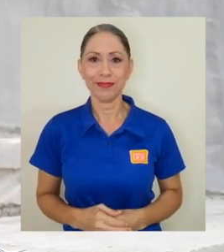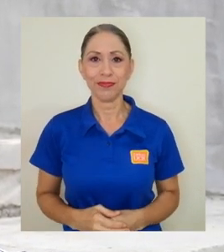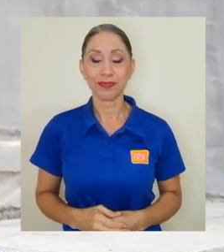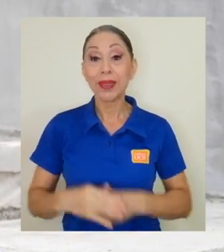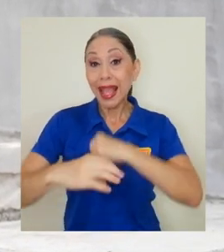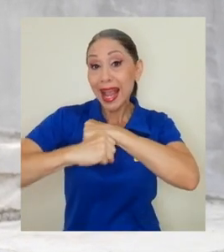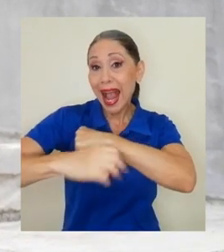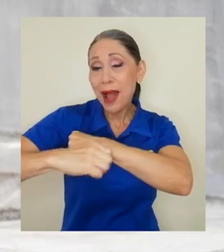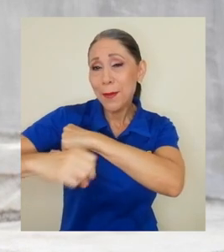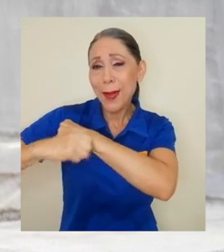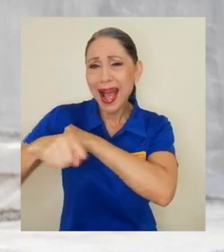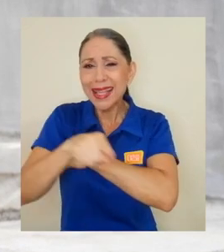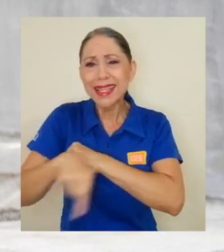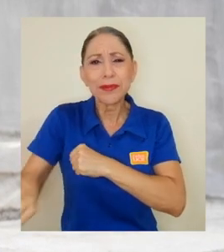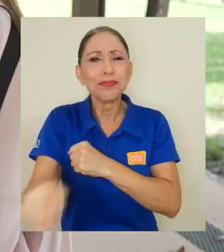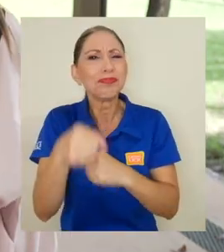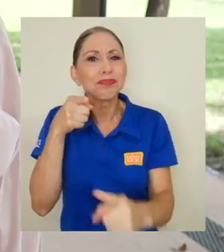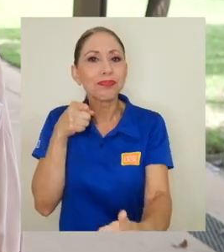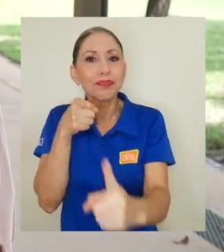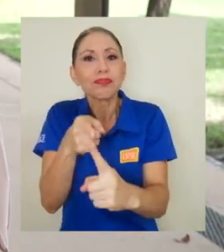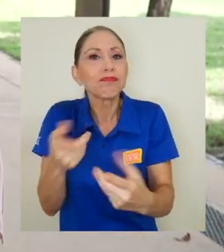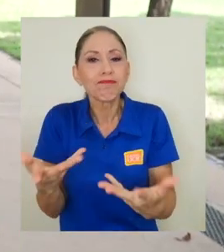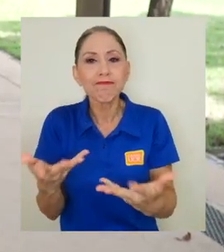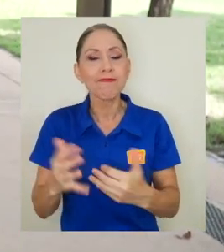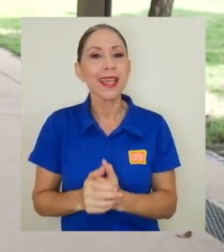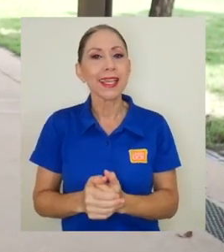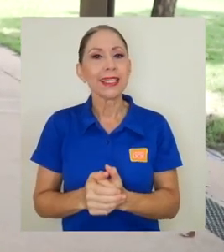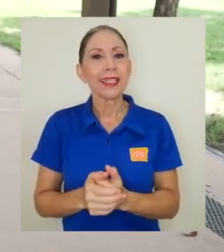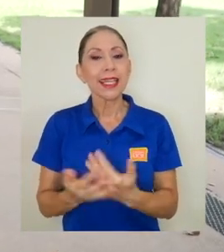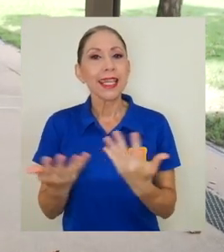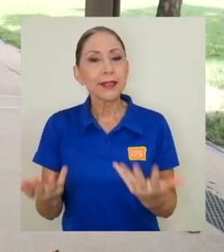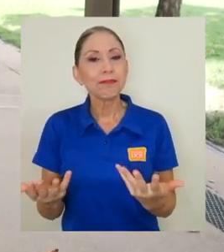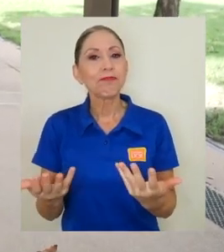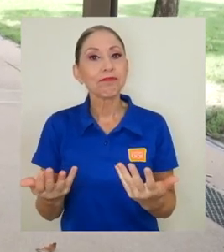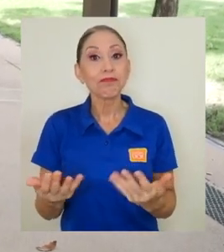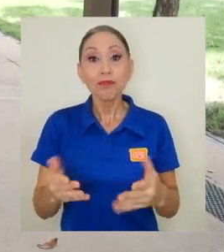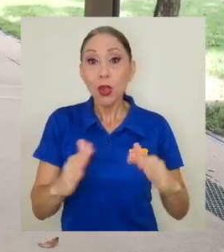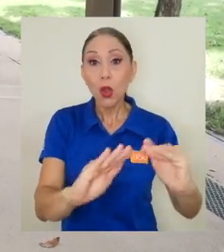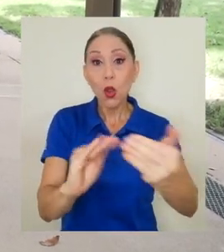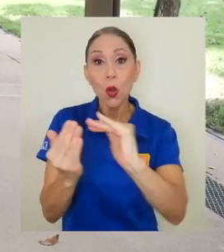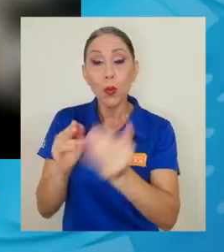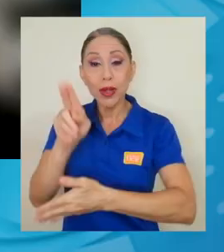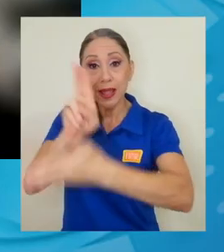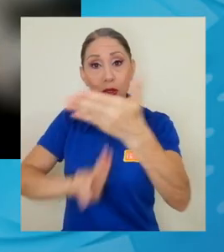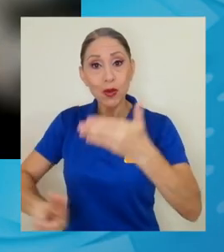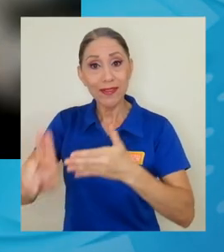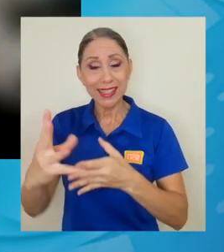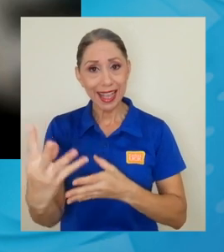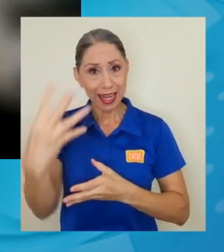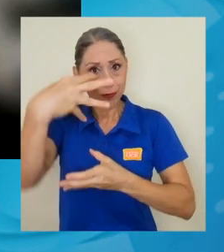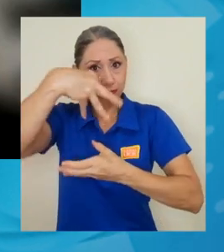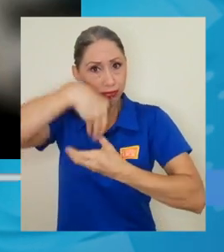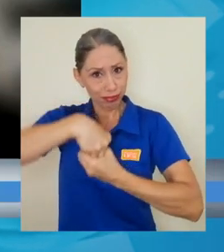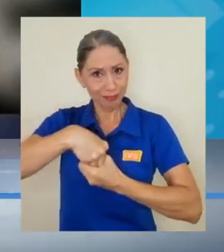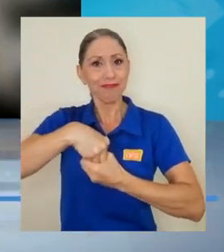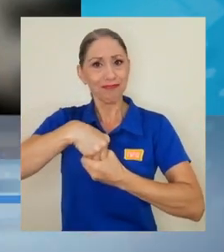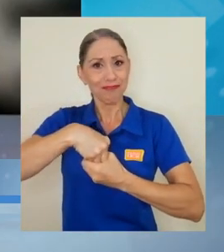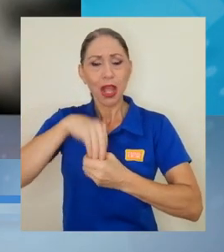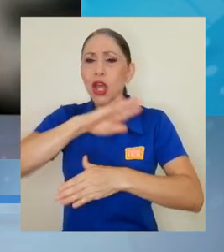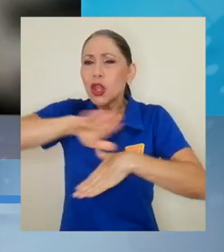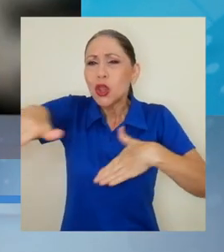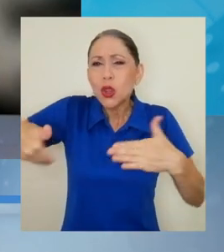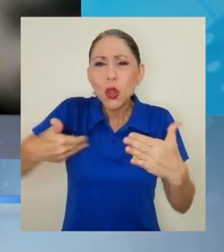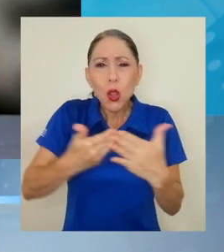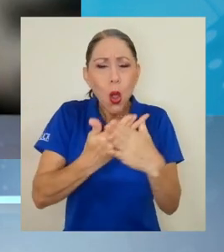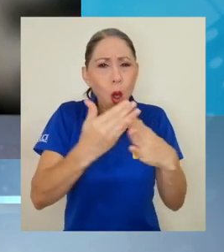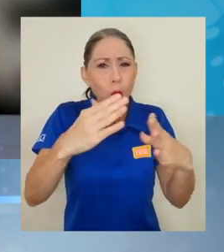más bien lo que busca es involucrar a la comunidad universitaria, sistematizar toda la información